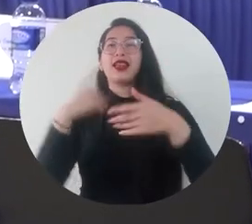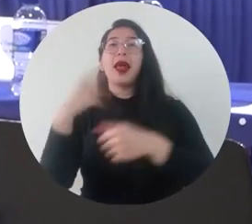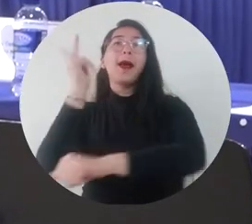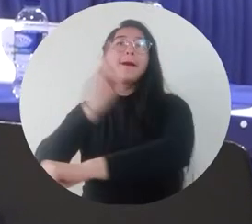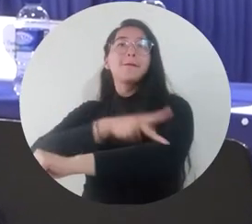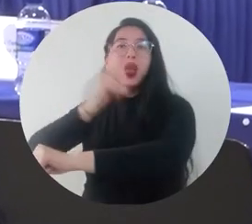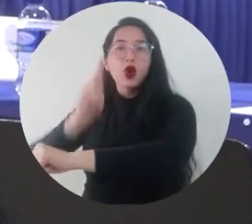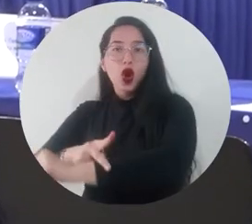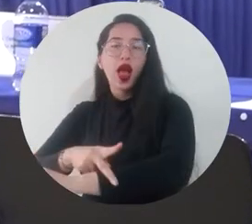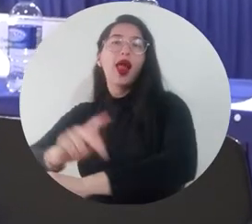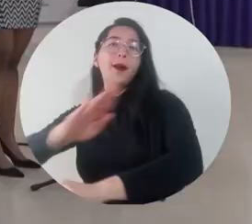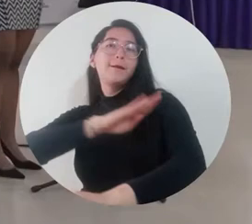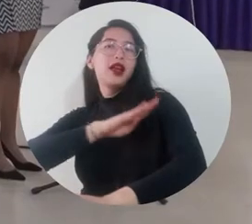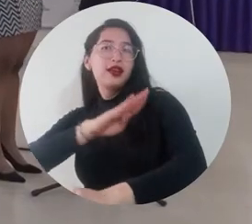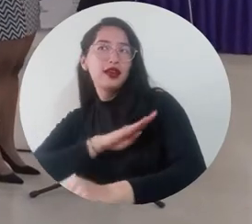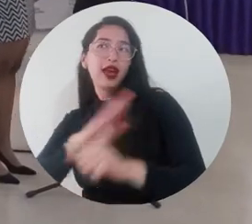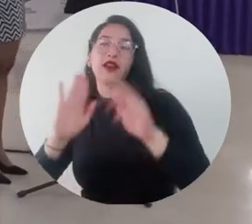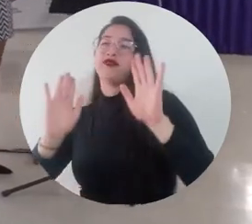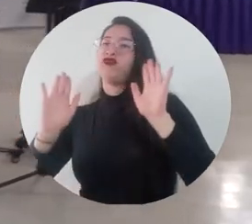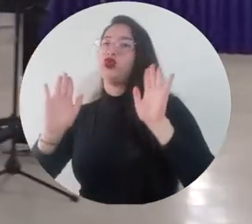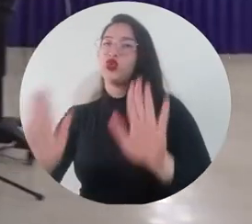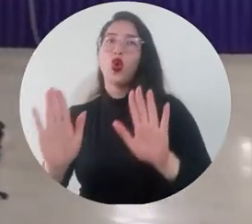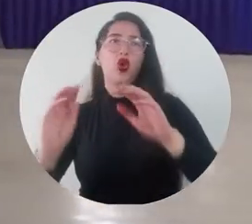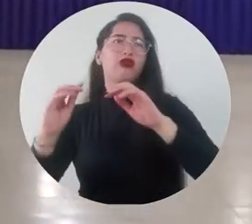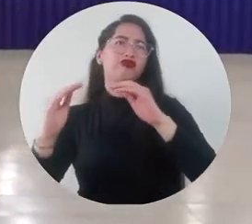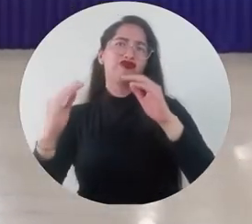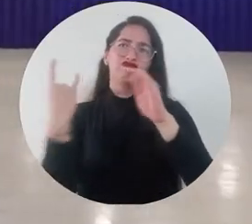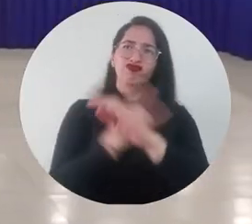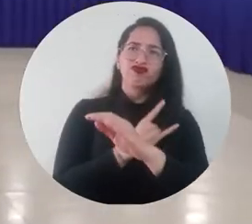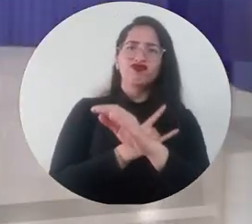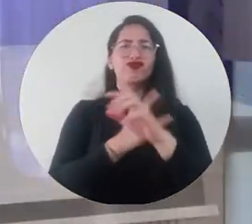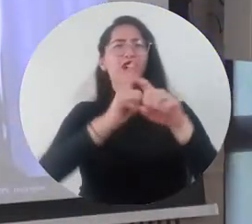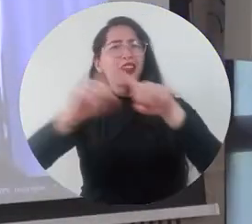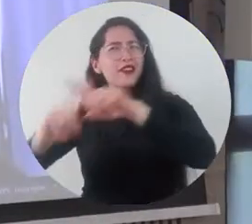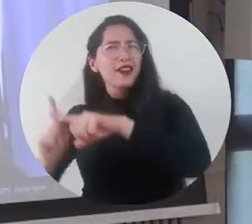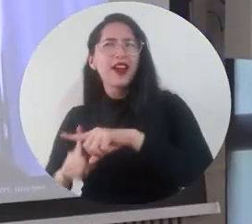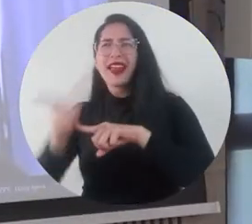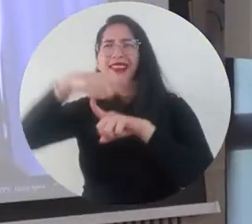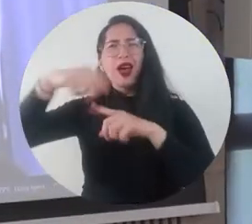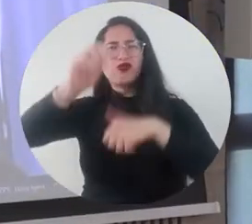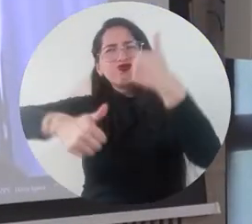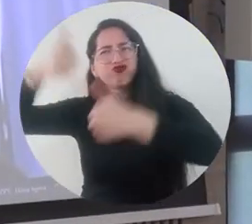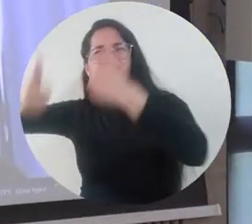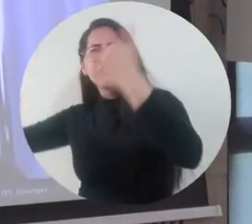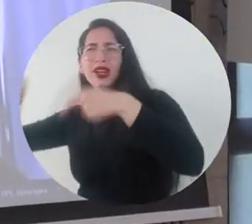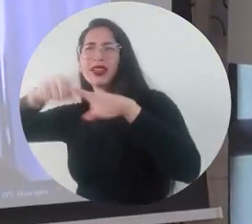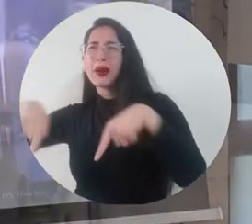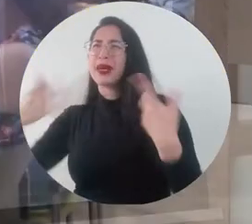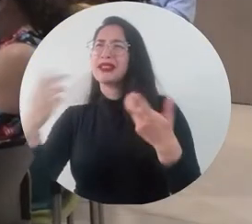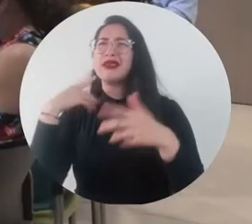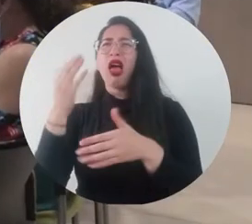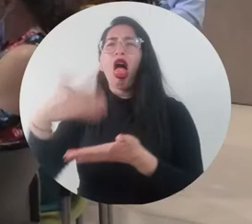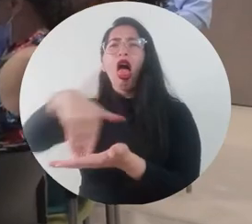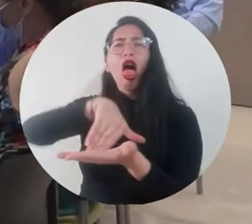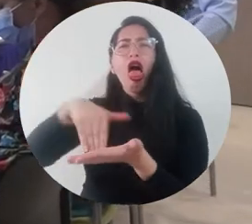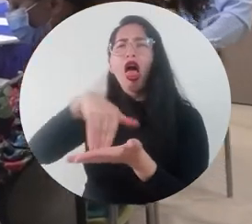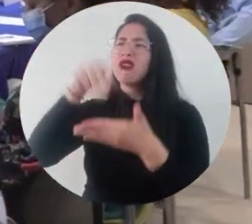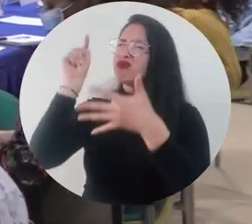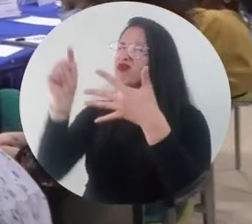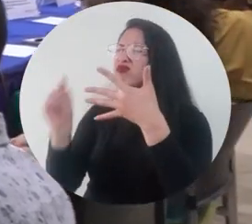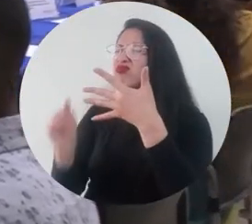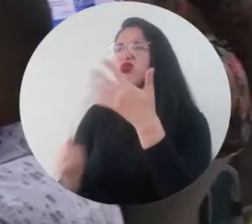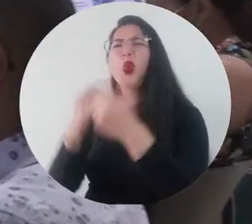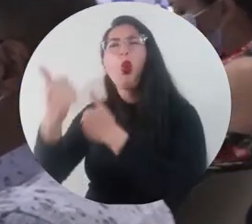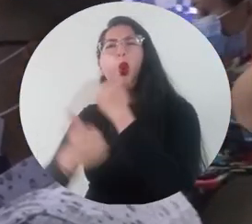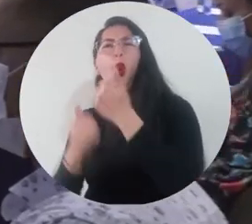instituciones de educación preescolar básica, media y superior de la ciudad de Santa Marta también analizaron los bajos índices de los estudiantes